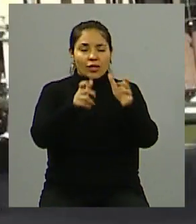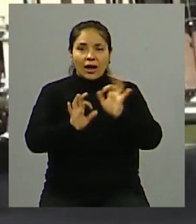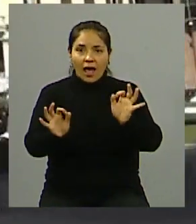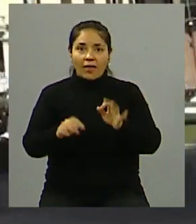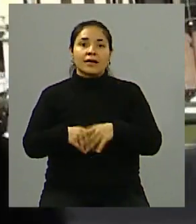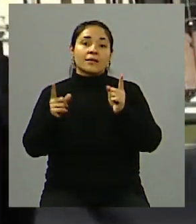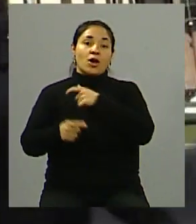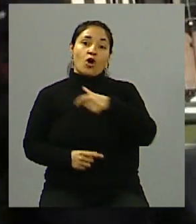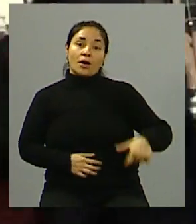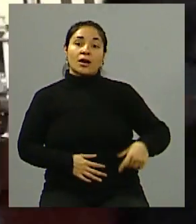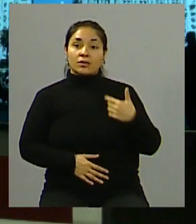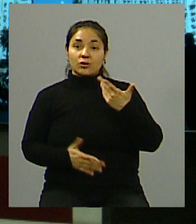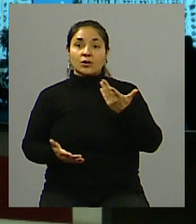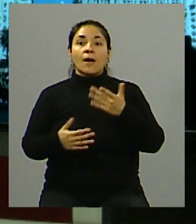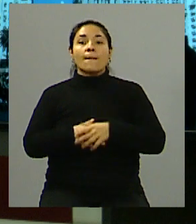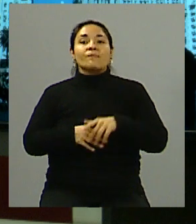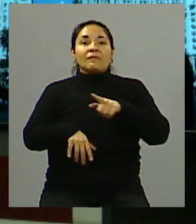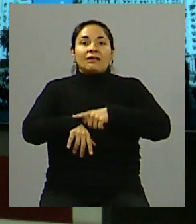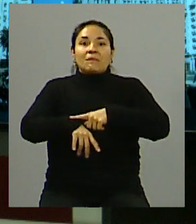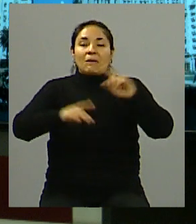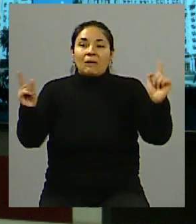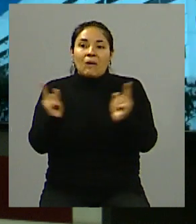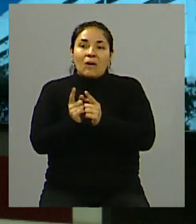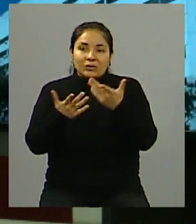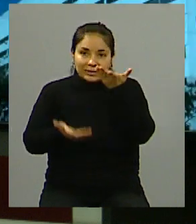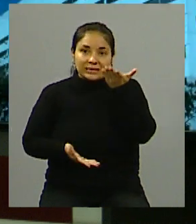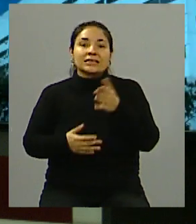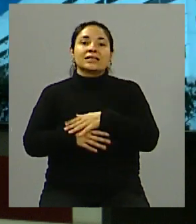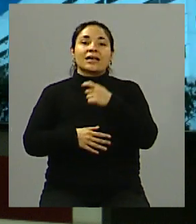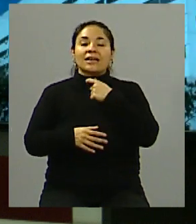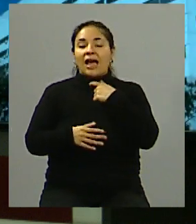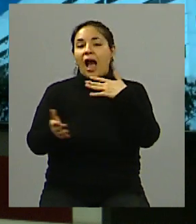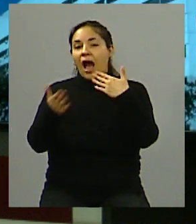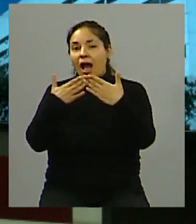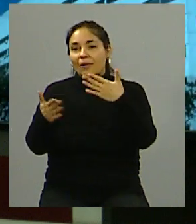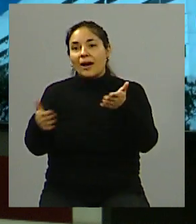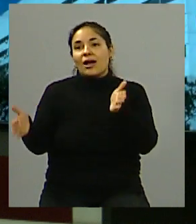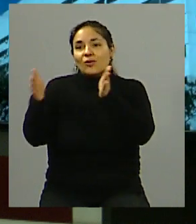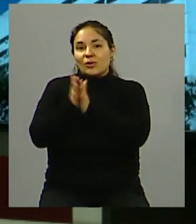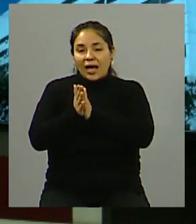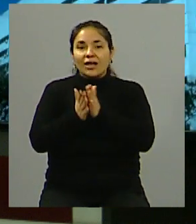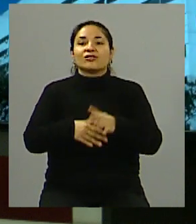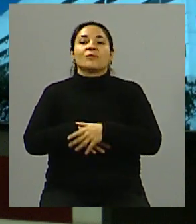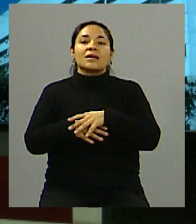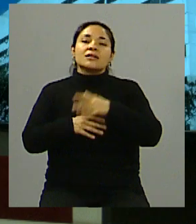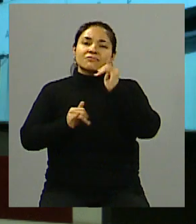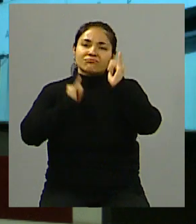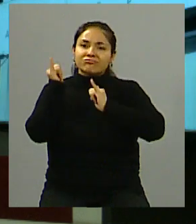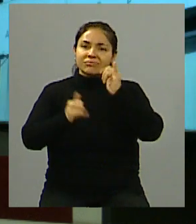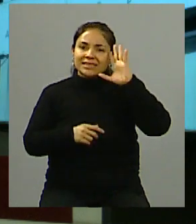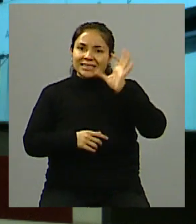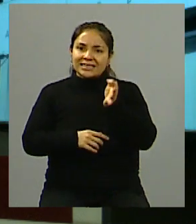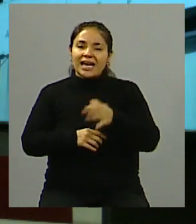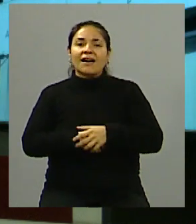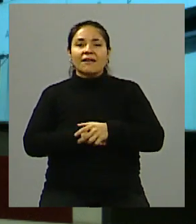hacerlo, ¿no? Porque eso también es otro tema. Mauro, no me queda más tiempo, pero bueno, queríamos hablar con vos para tener un panorama un poco